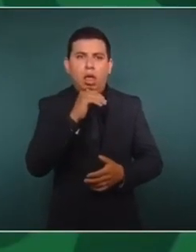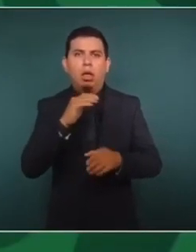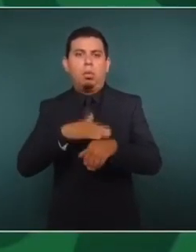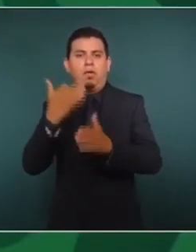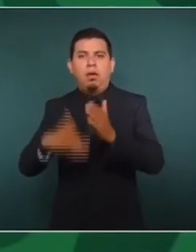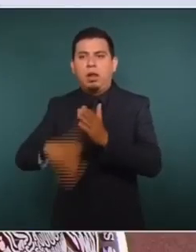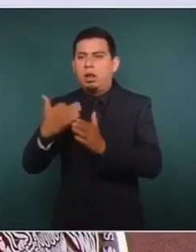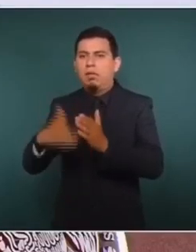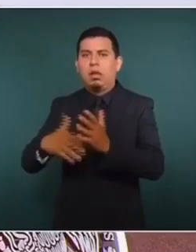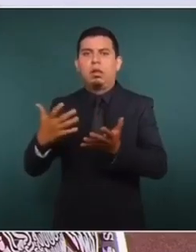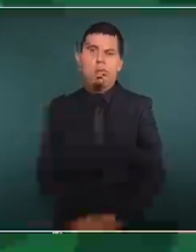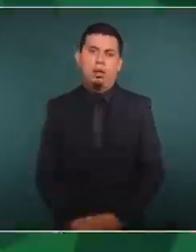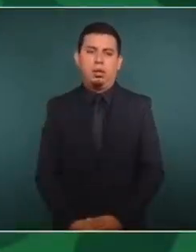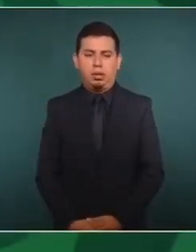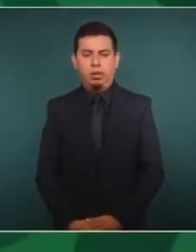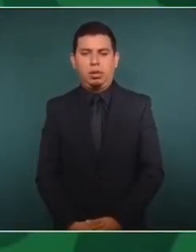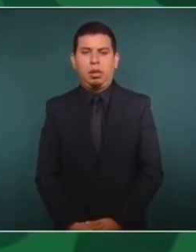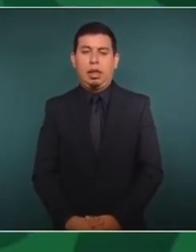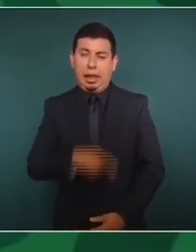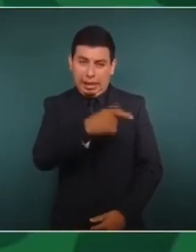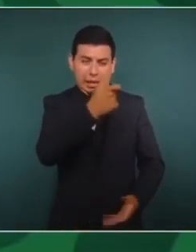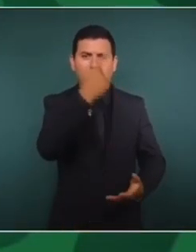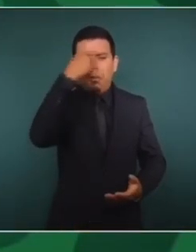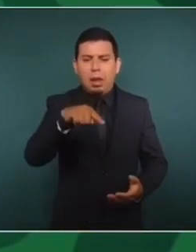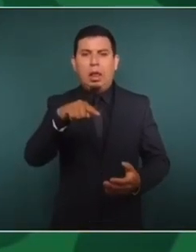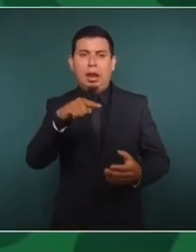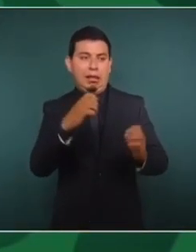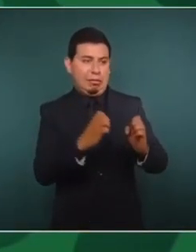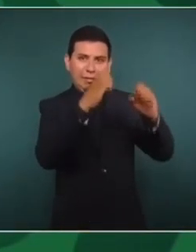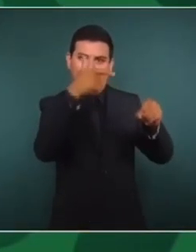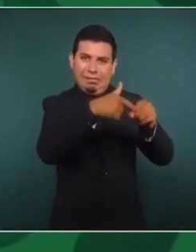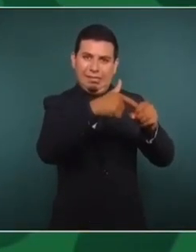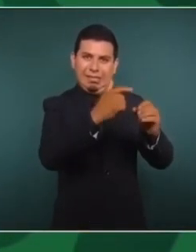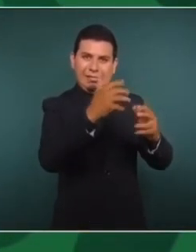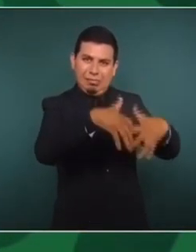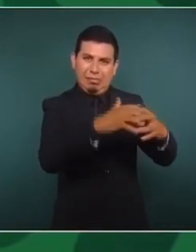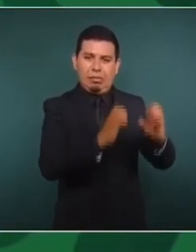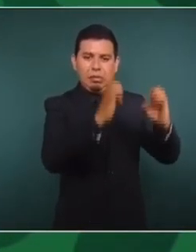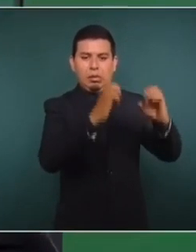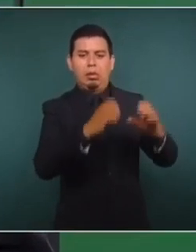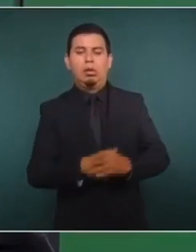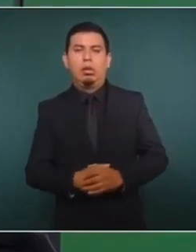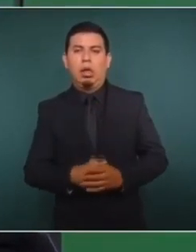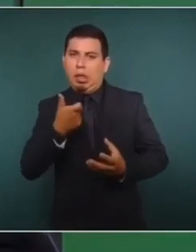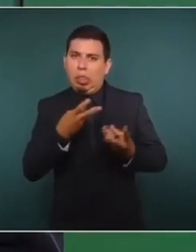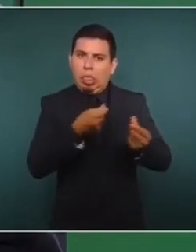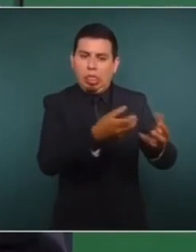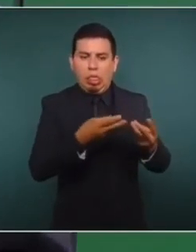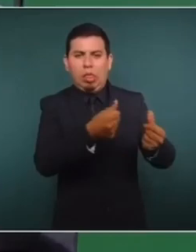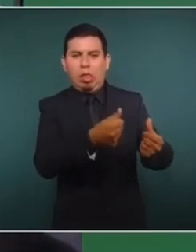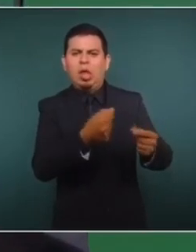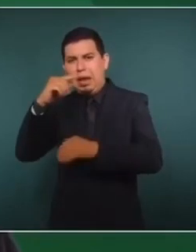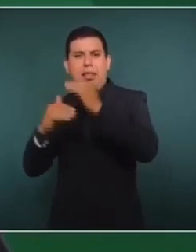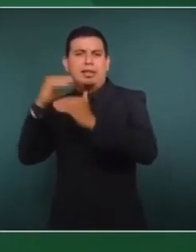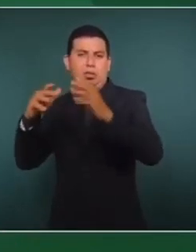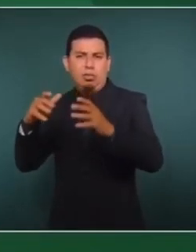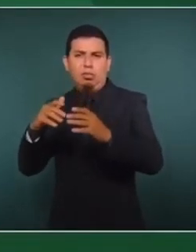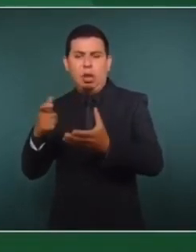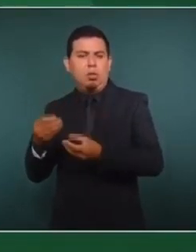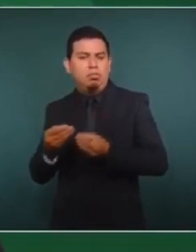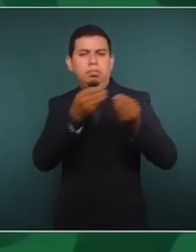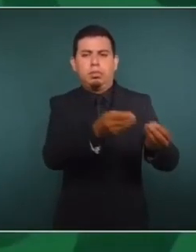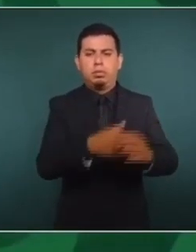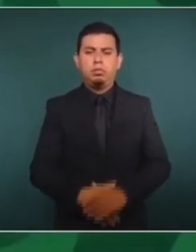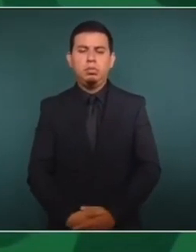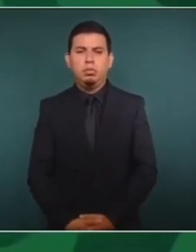planta de Odebrecht, etileno 21, para la construcción de esa planta. El financiamiento lo otorgó el